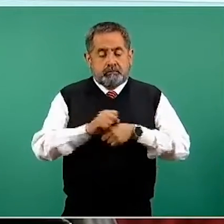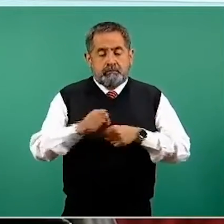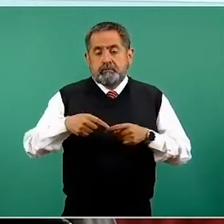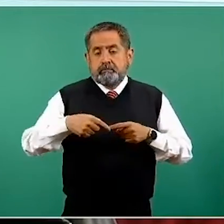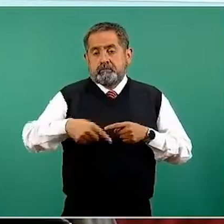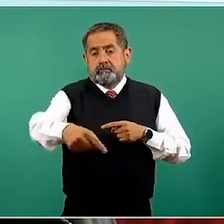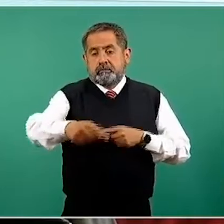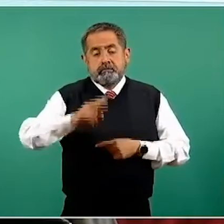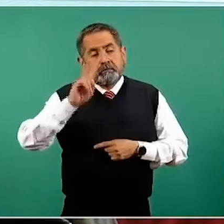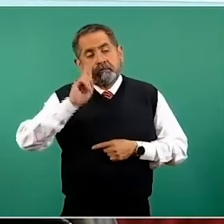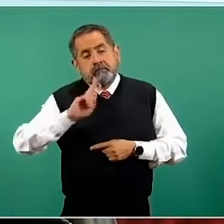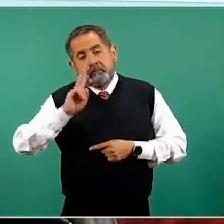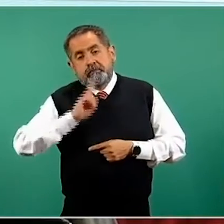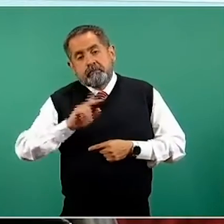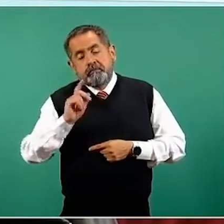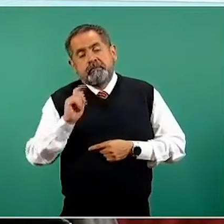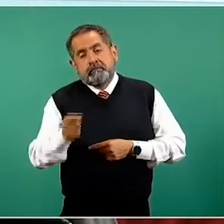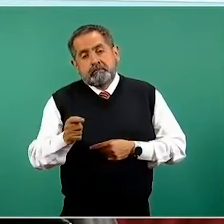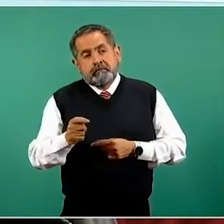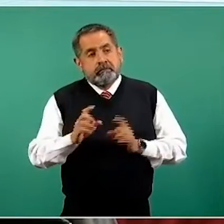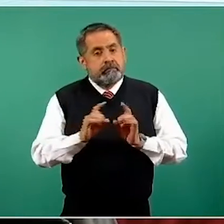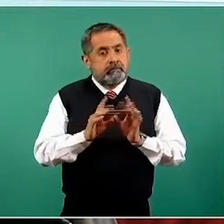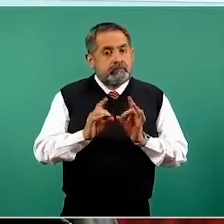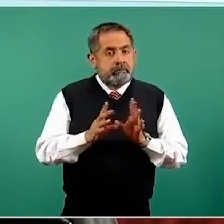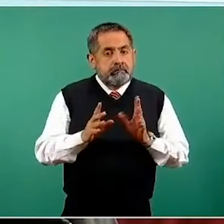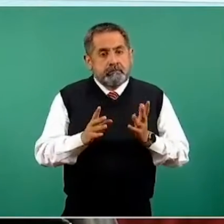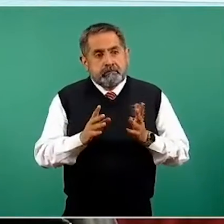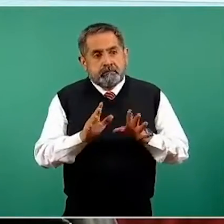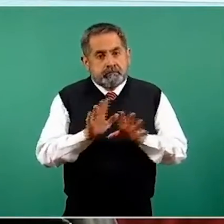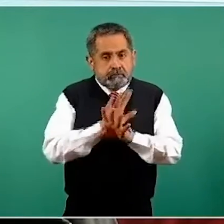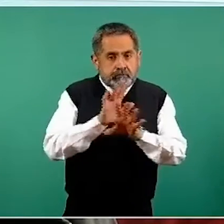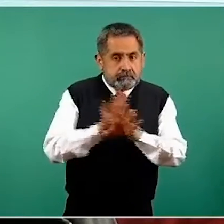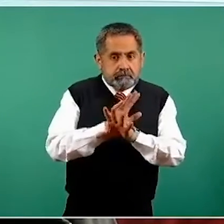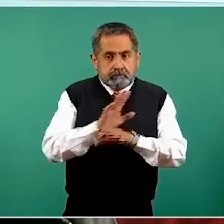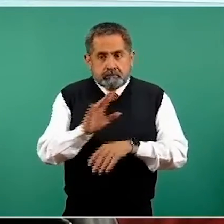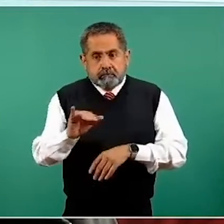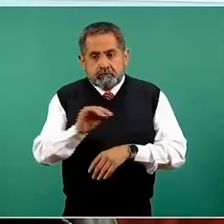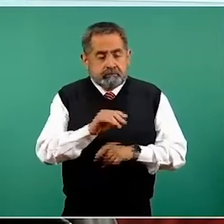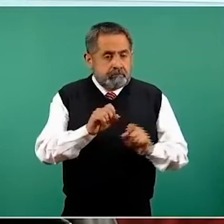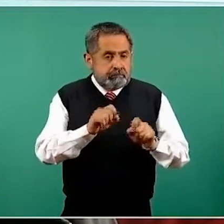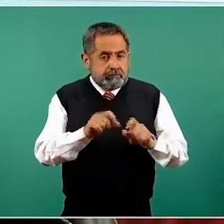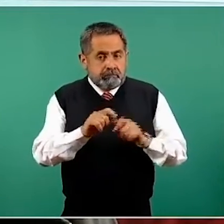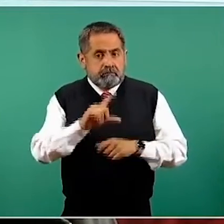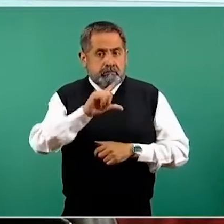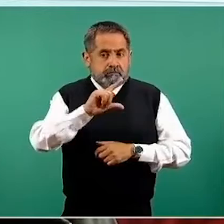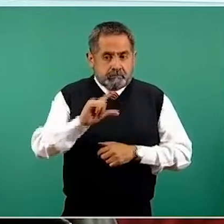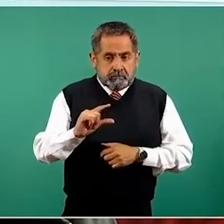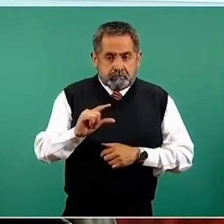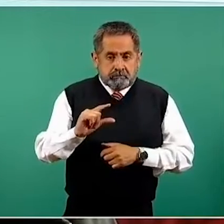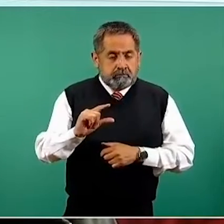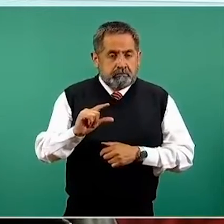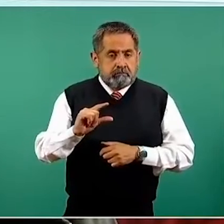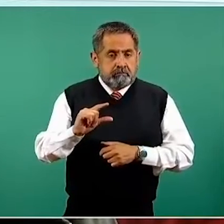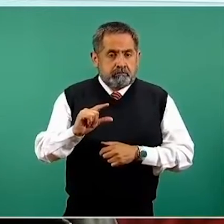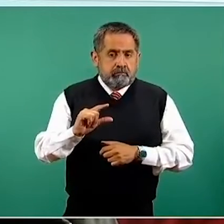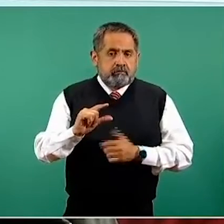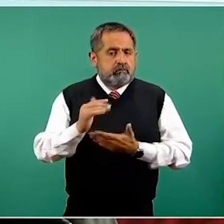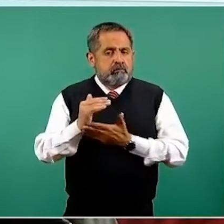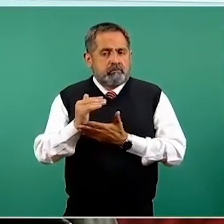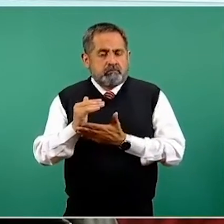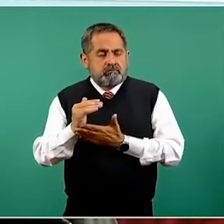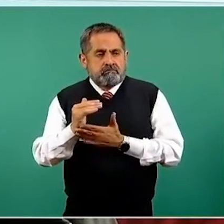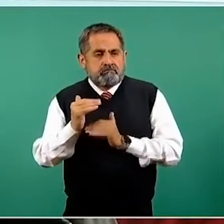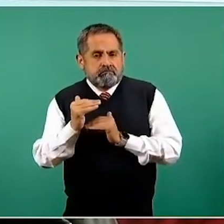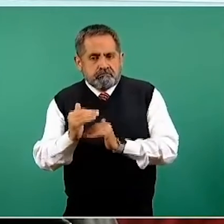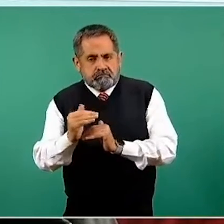para que ocurran todavía cambios y que inclusive esta disminución, bueno, pudiera ser menor, pero vamos a